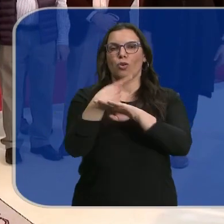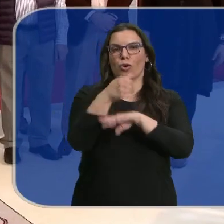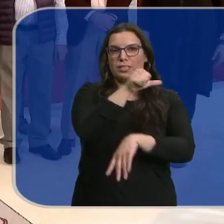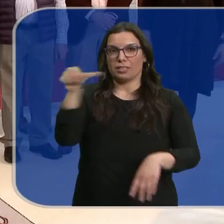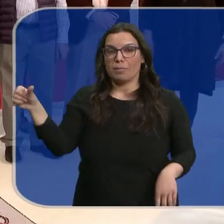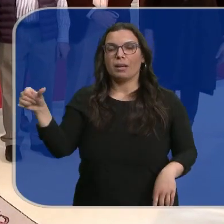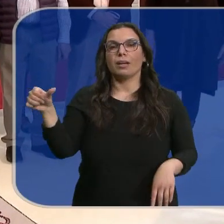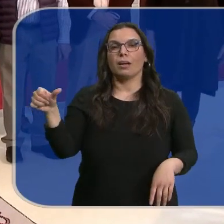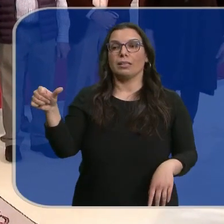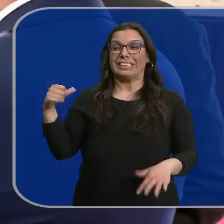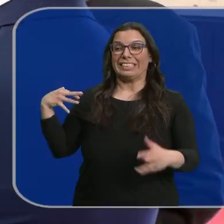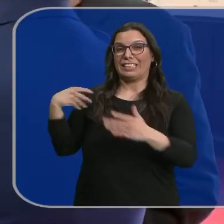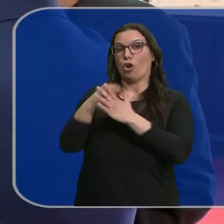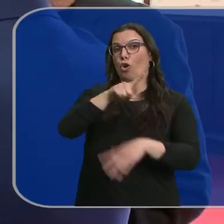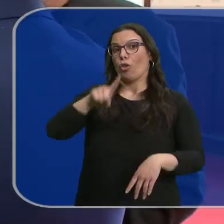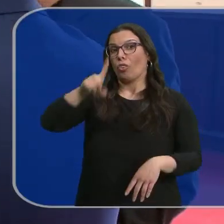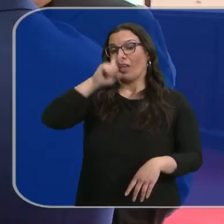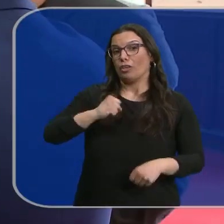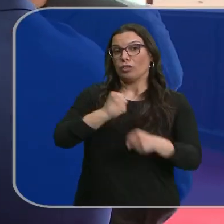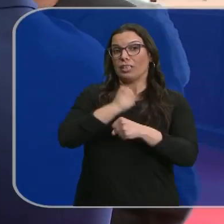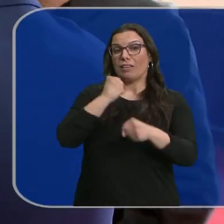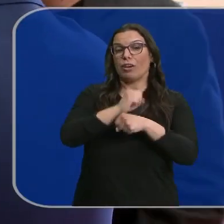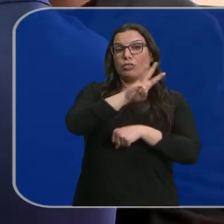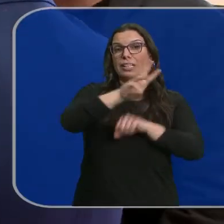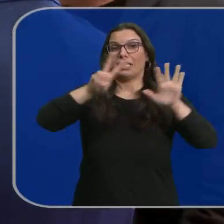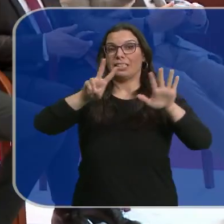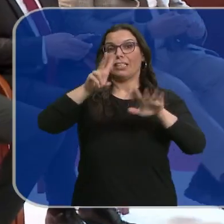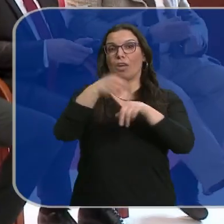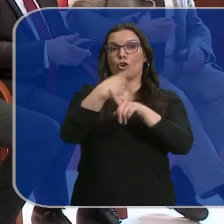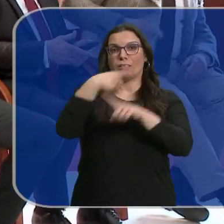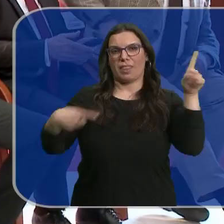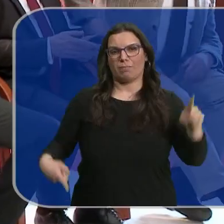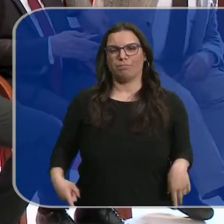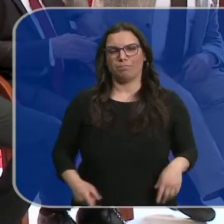horas de trabajo después de 11 años trabajando 37 horas y media.